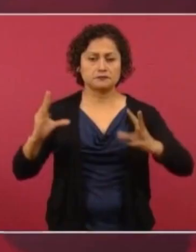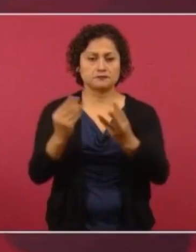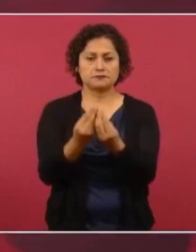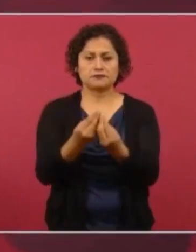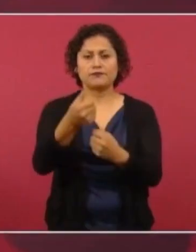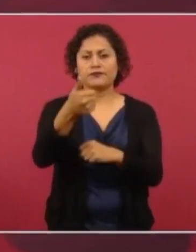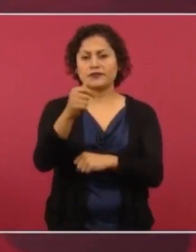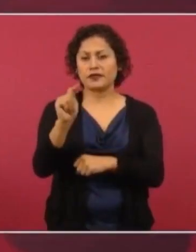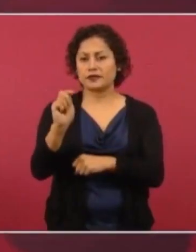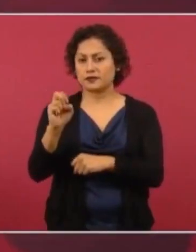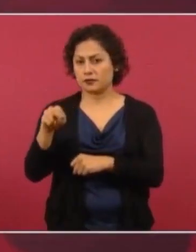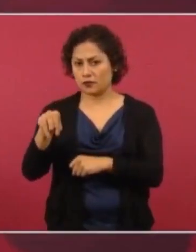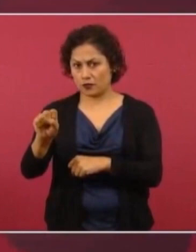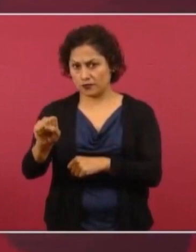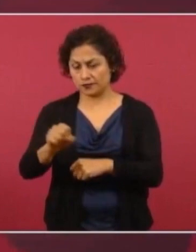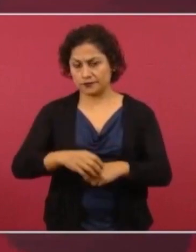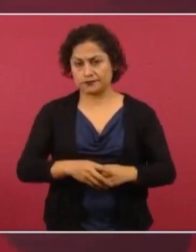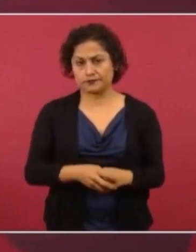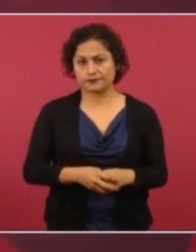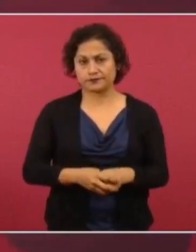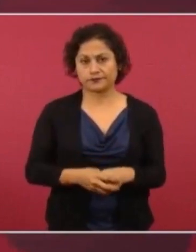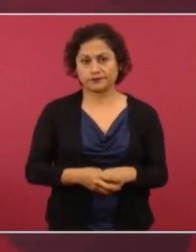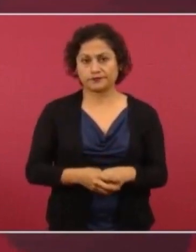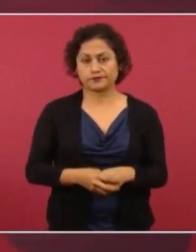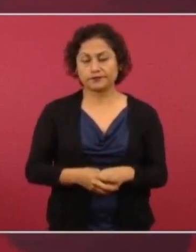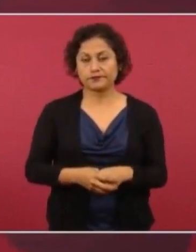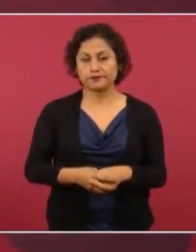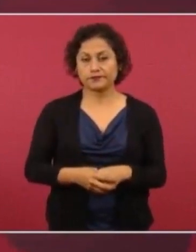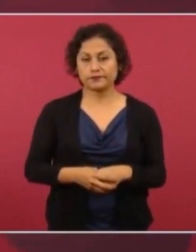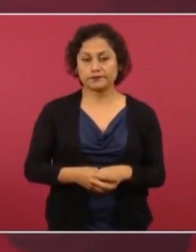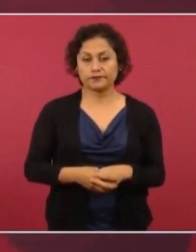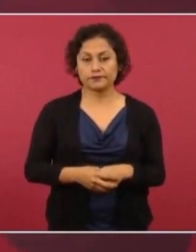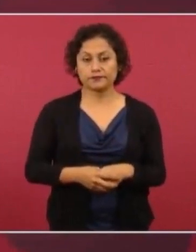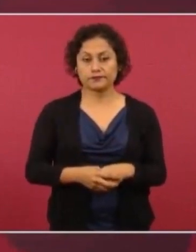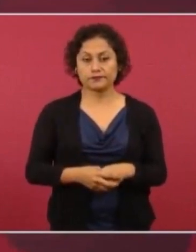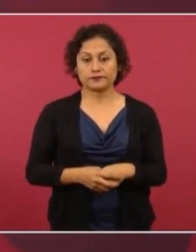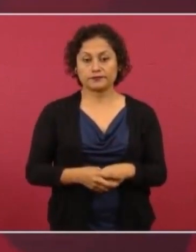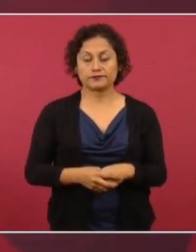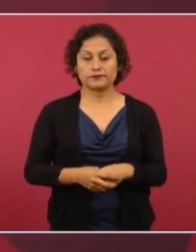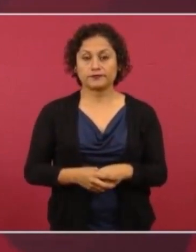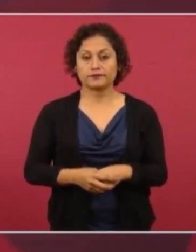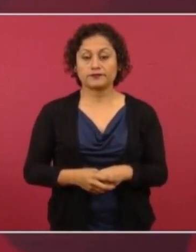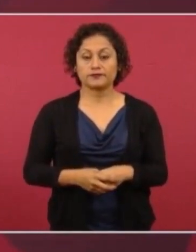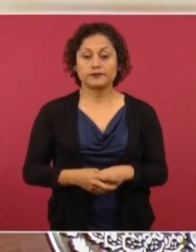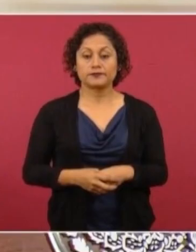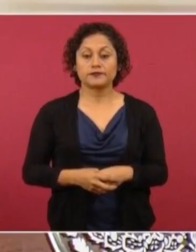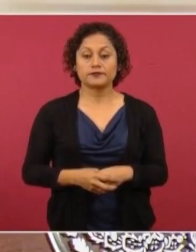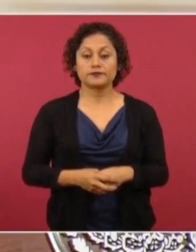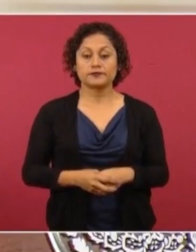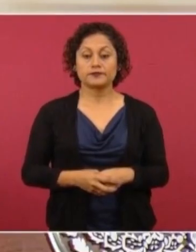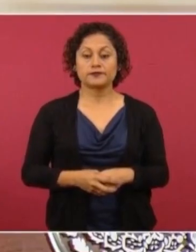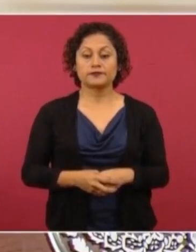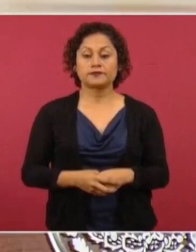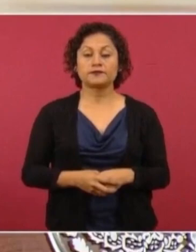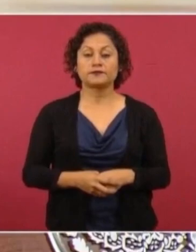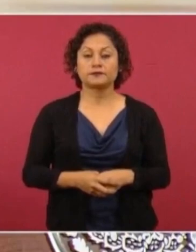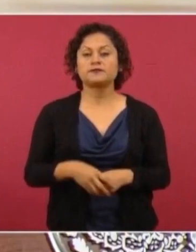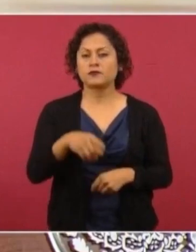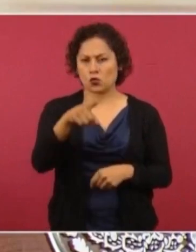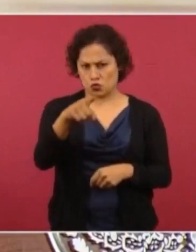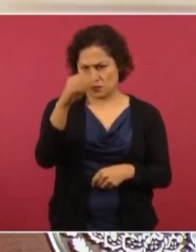y hagan la cuenta,